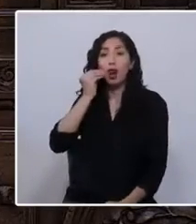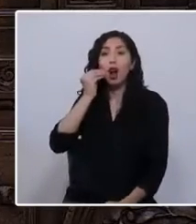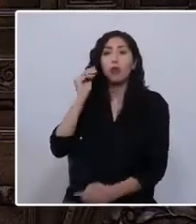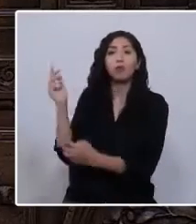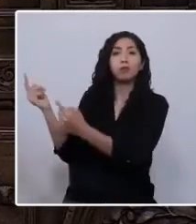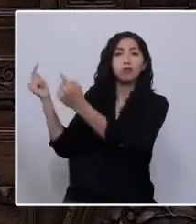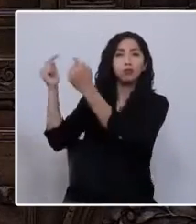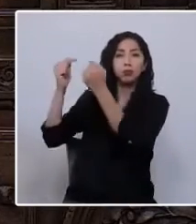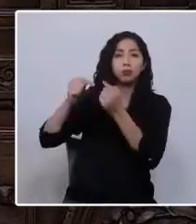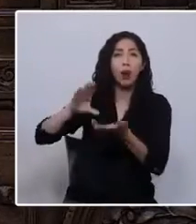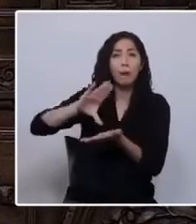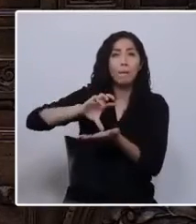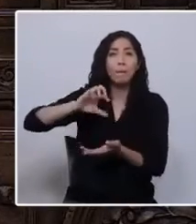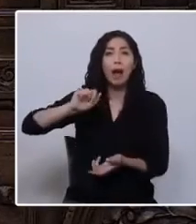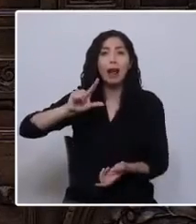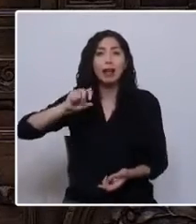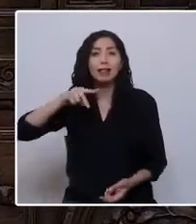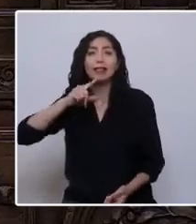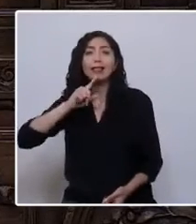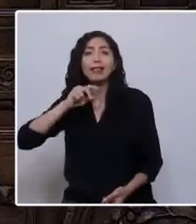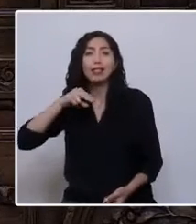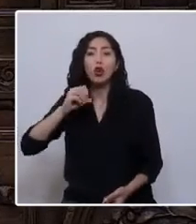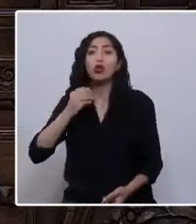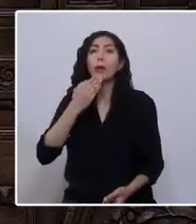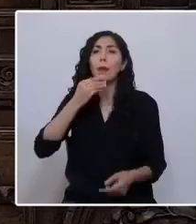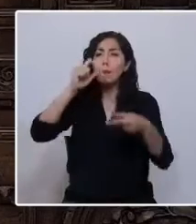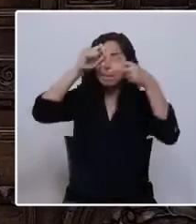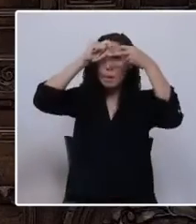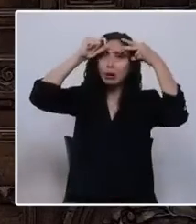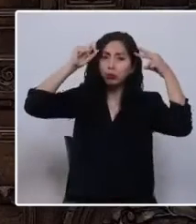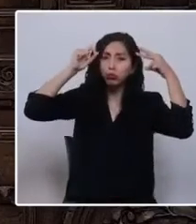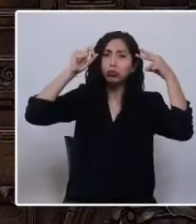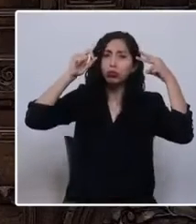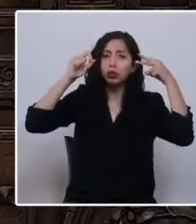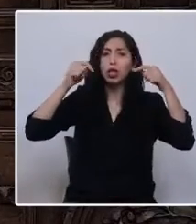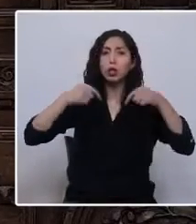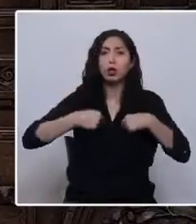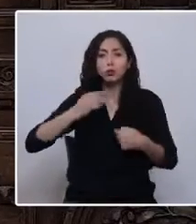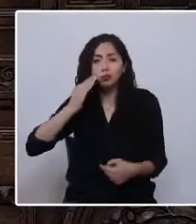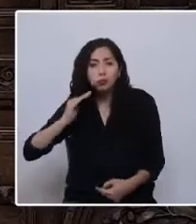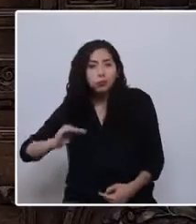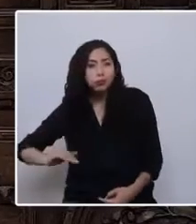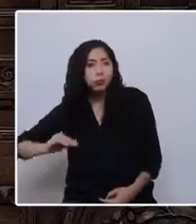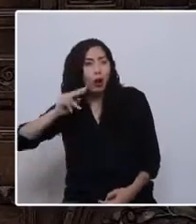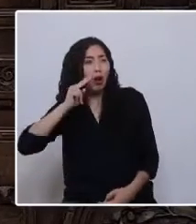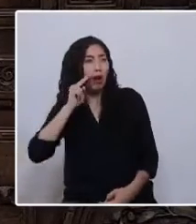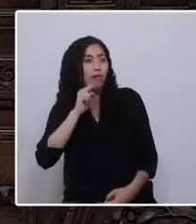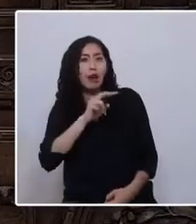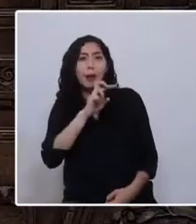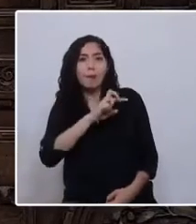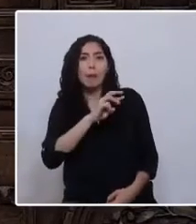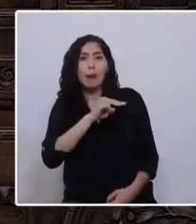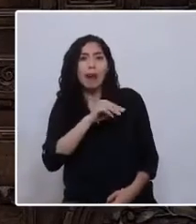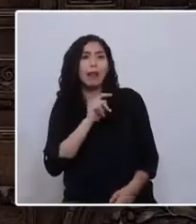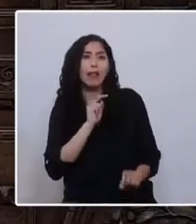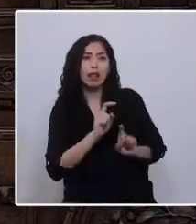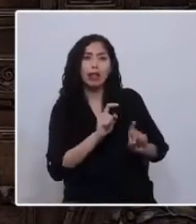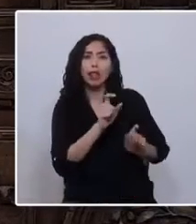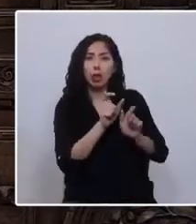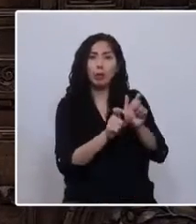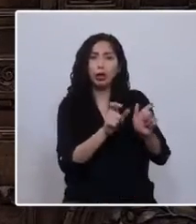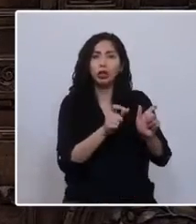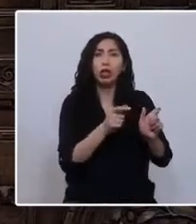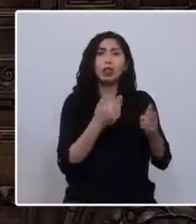Mapuche. Abracé la política desde niño, al ver a mis padres defendiendo a los perseguidos, dándole trabajo a los relegados